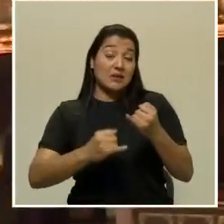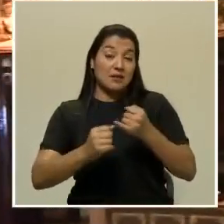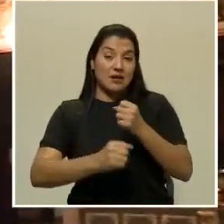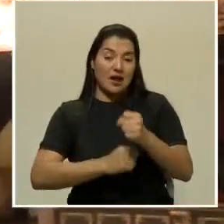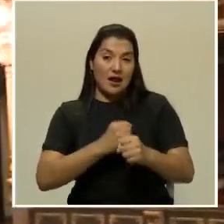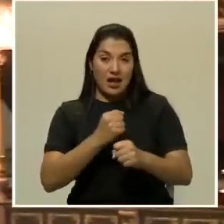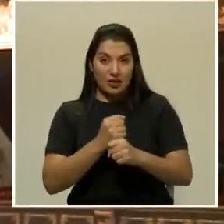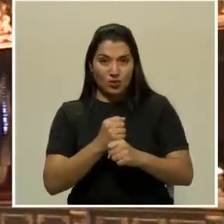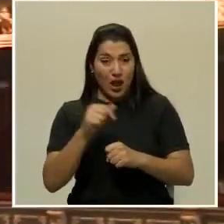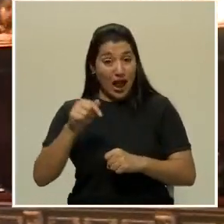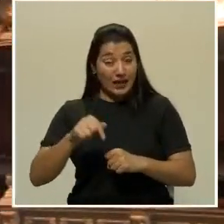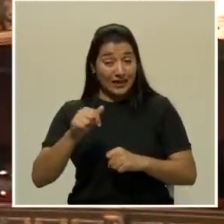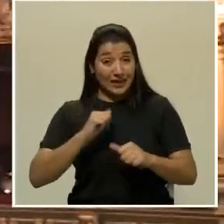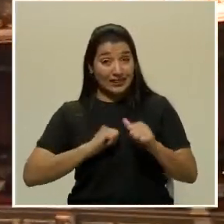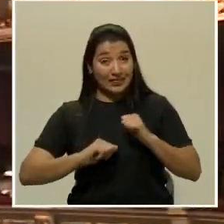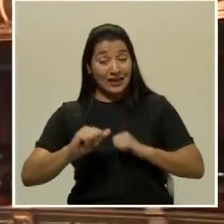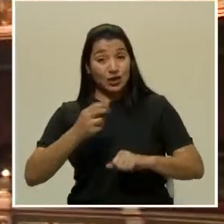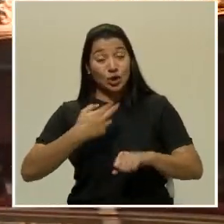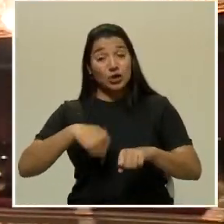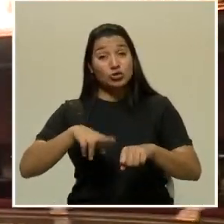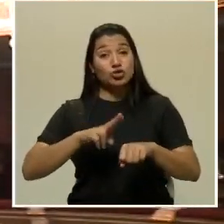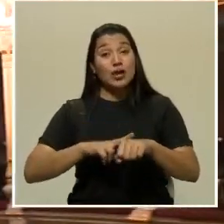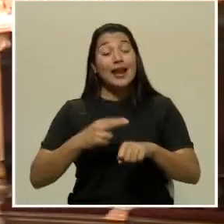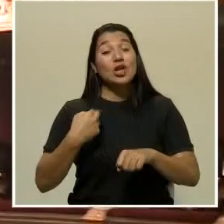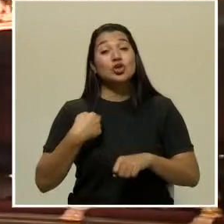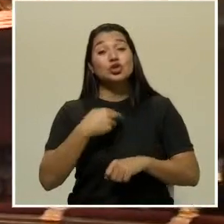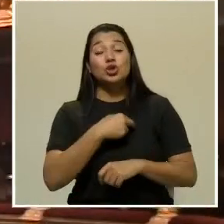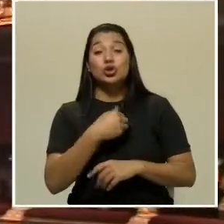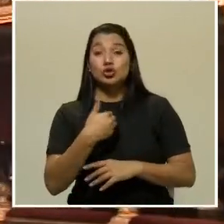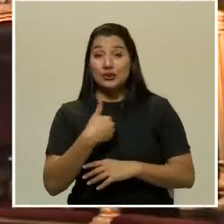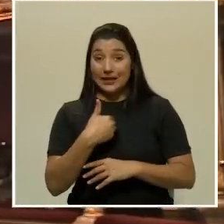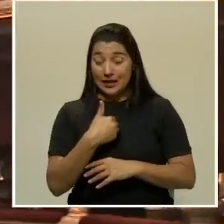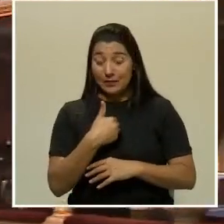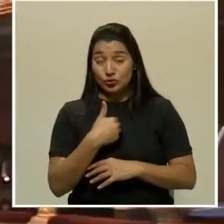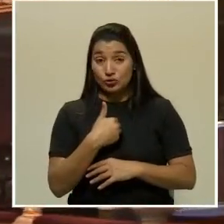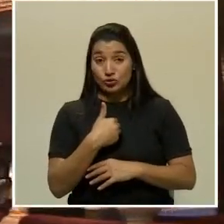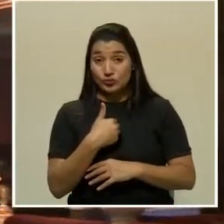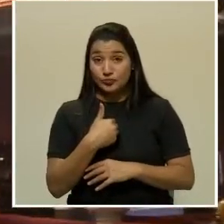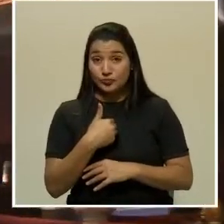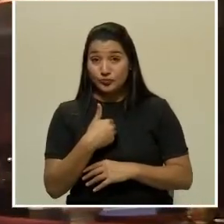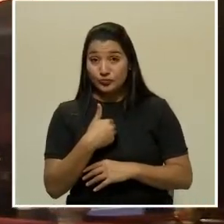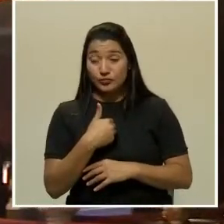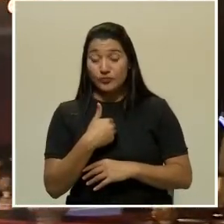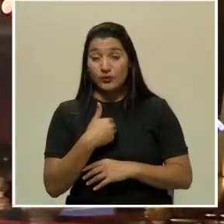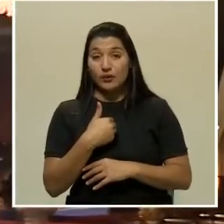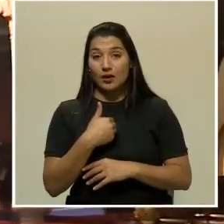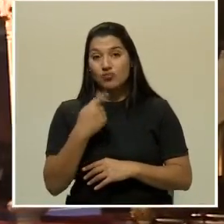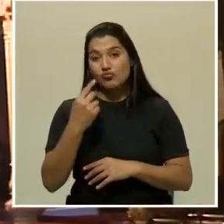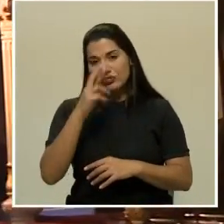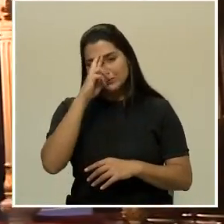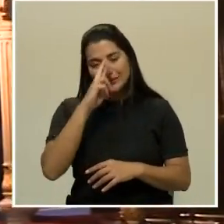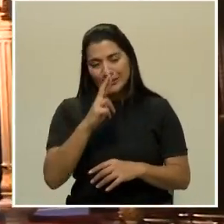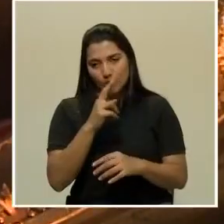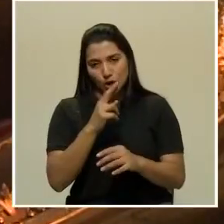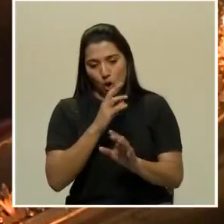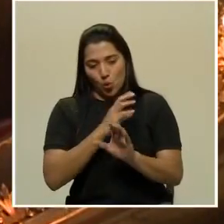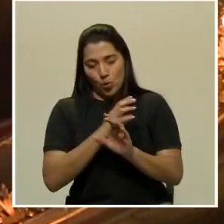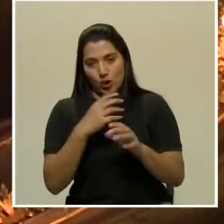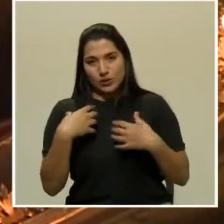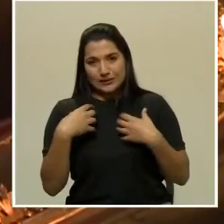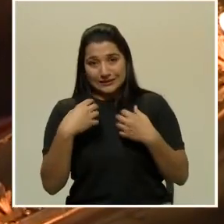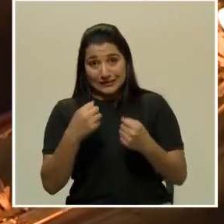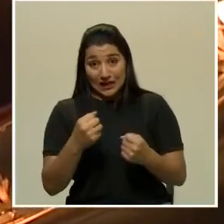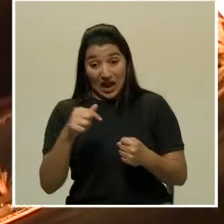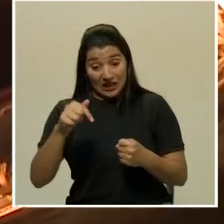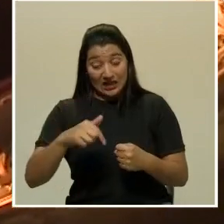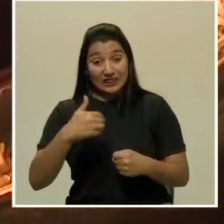Bueno, en el Teatro Nacional, nosotros tenemos, de acuerdo con las directrices de salud, la